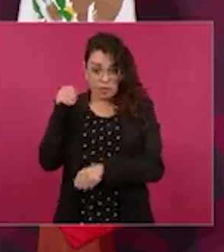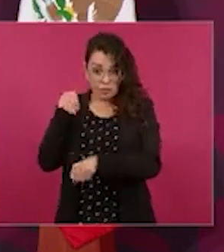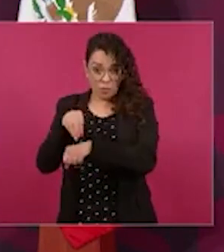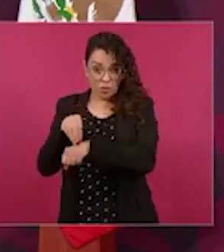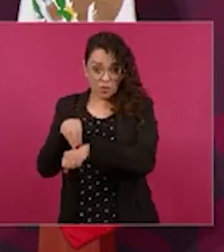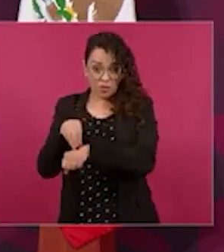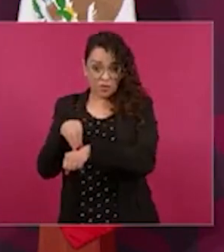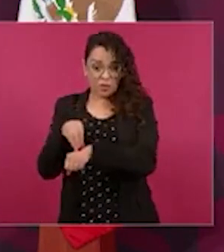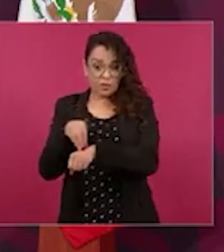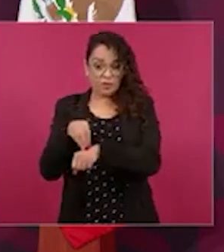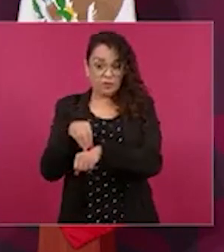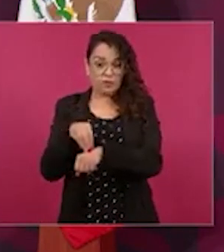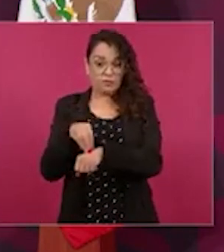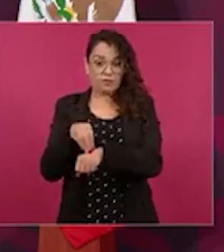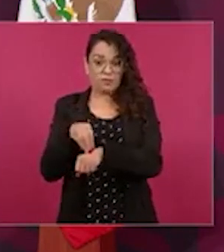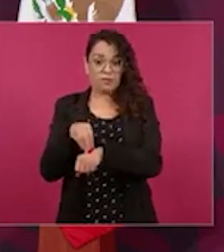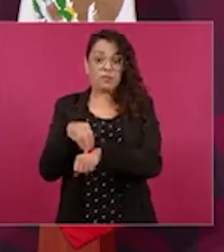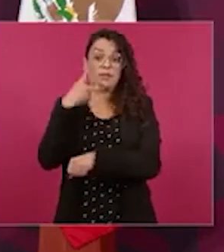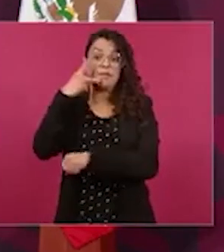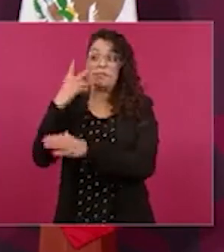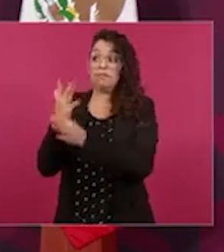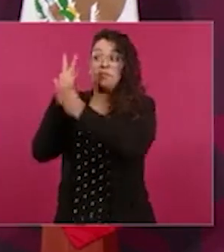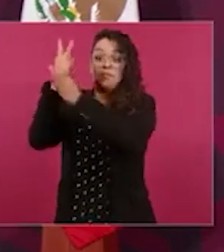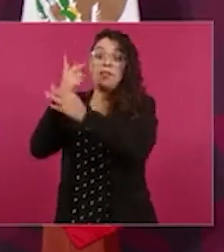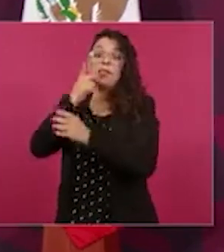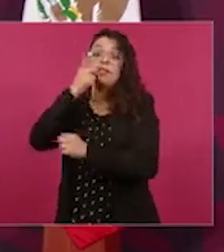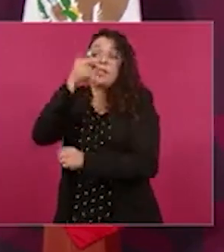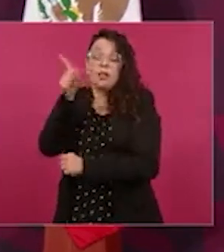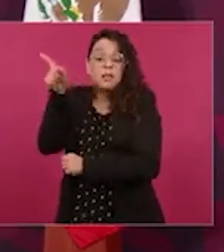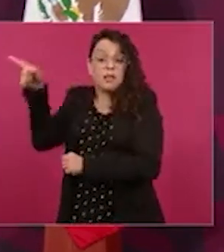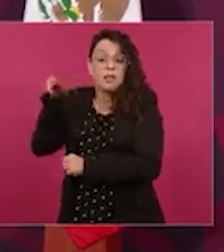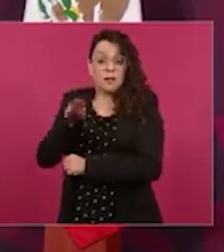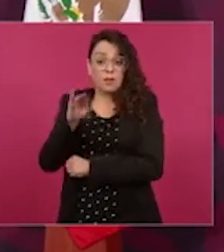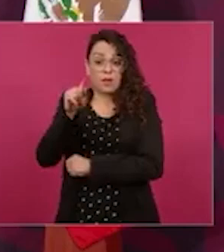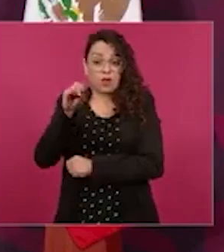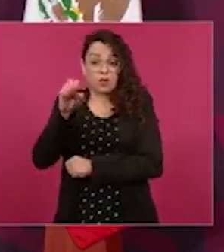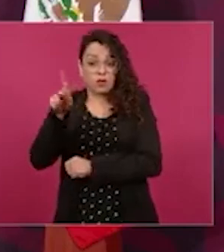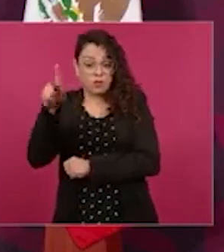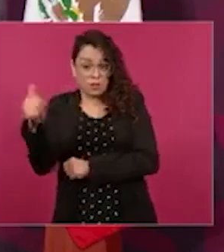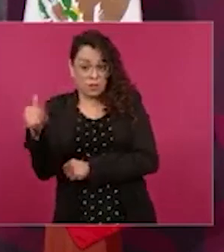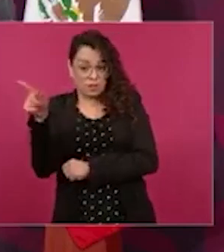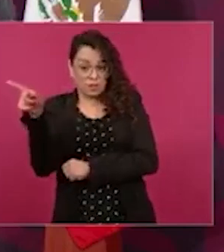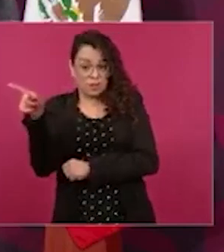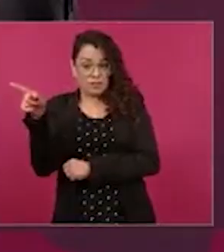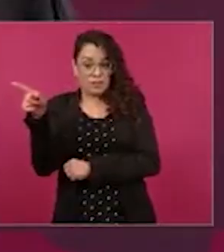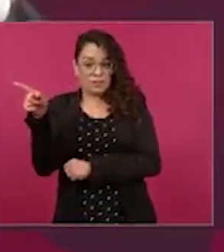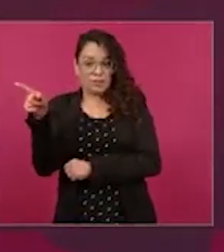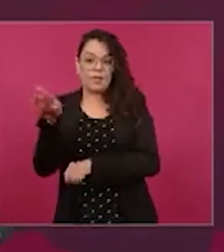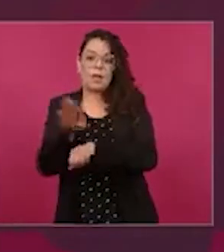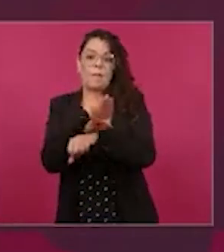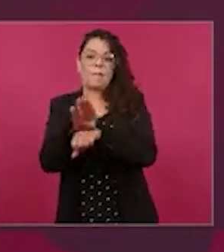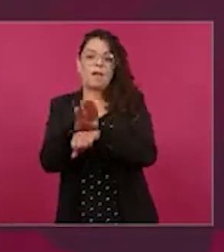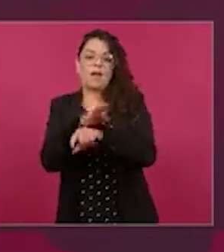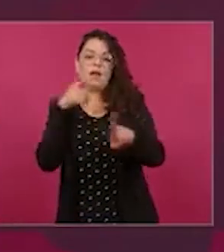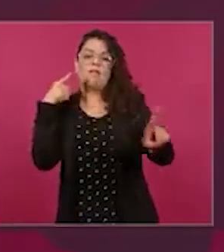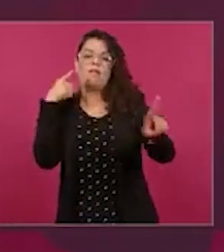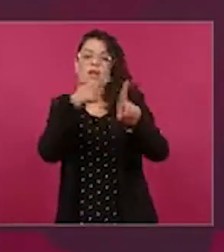según mitoski eso le ayudaba a marcelo